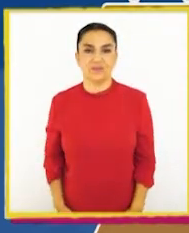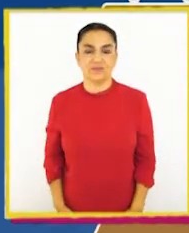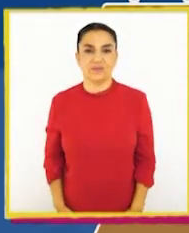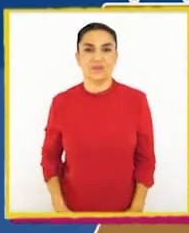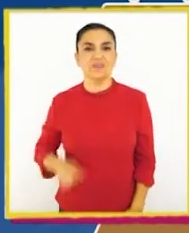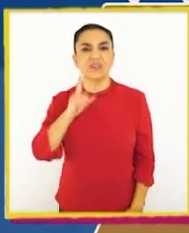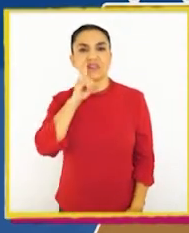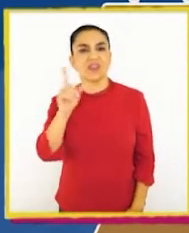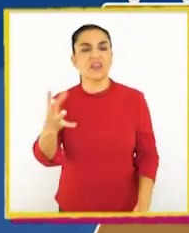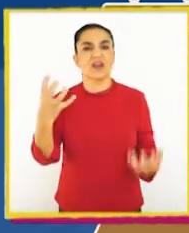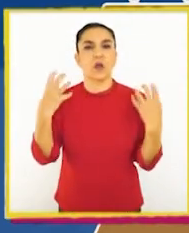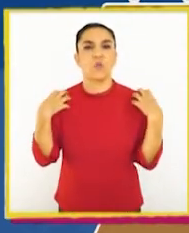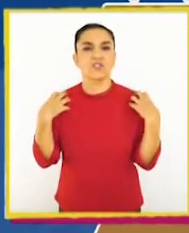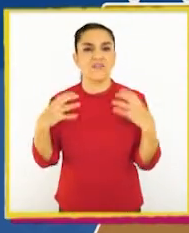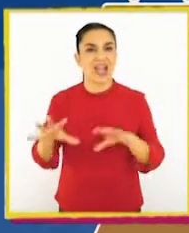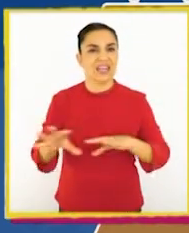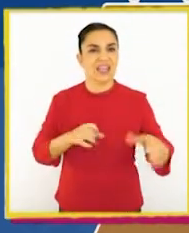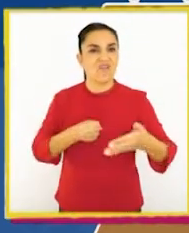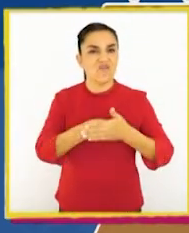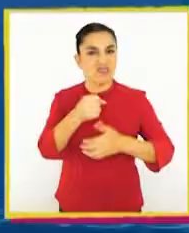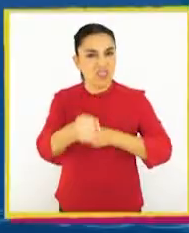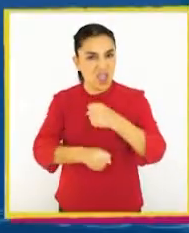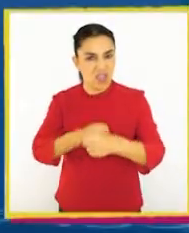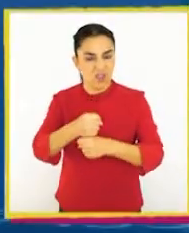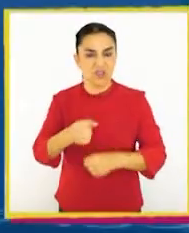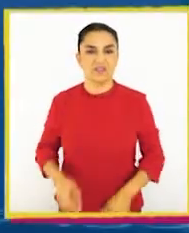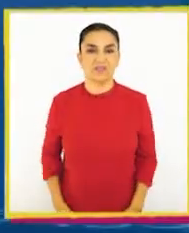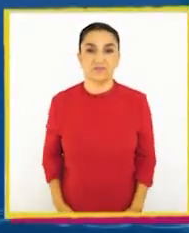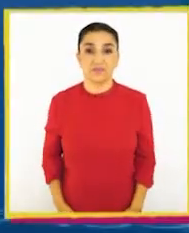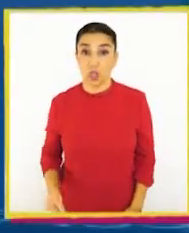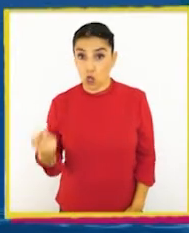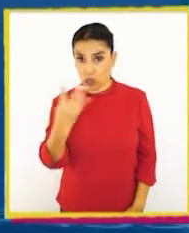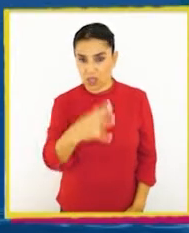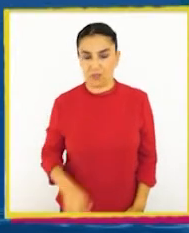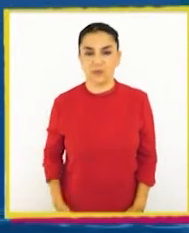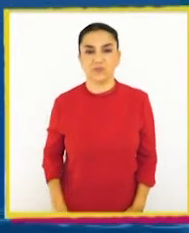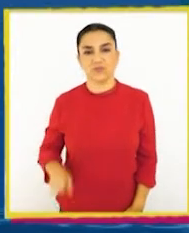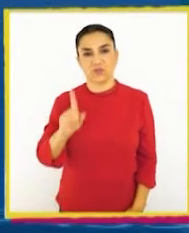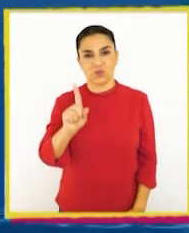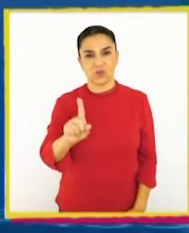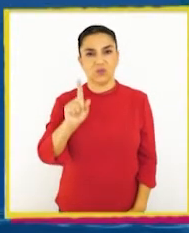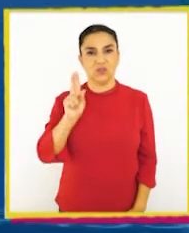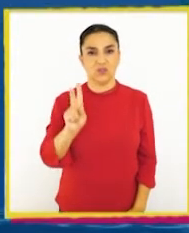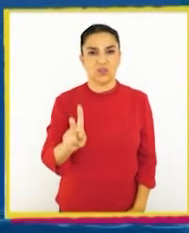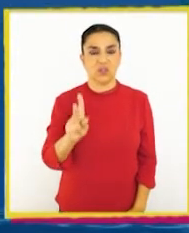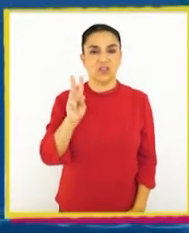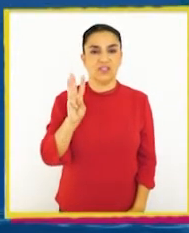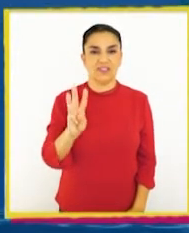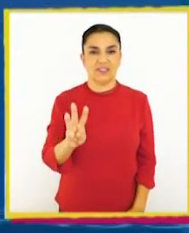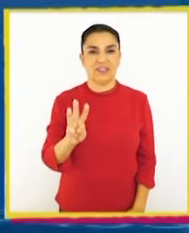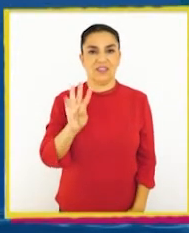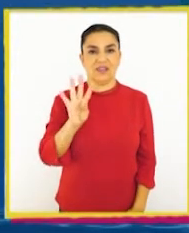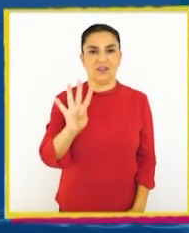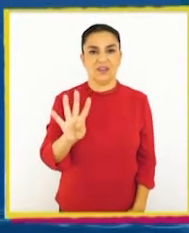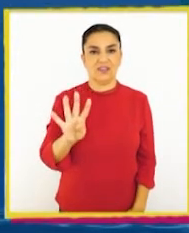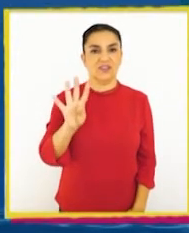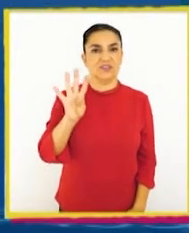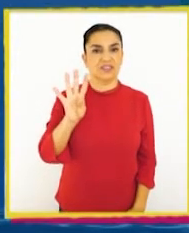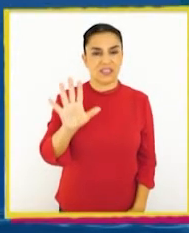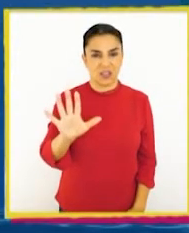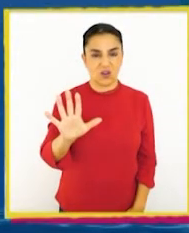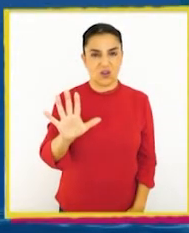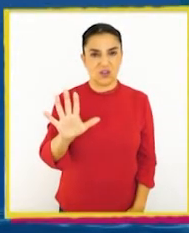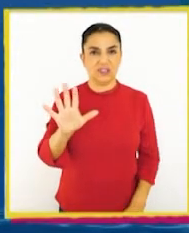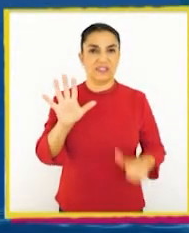¿Quién quiere encargarse de las actividades de fin de año? Contemos. Uno, dos, tres, cuatro,